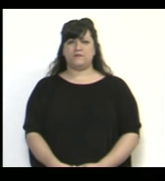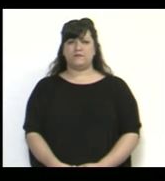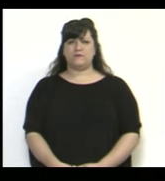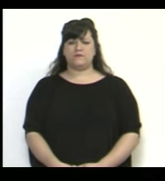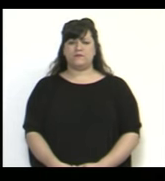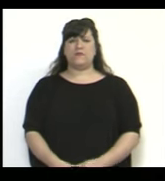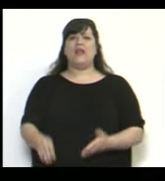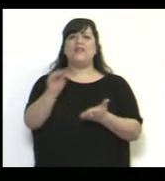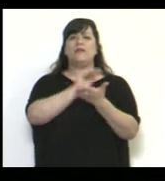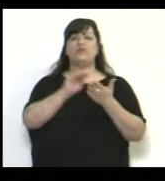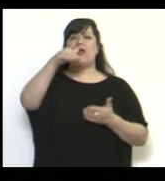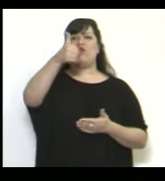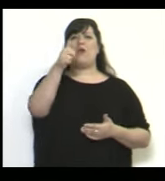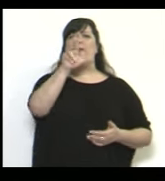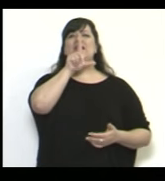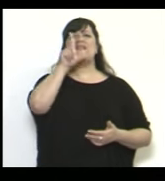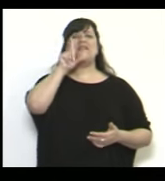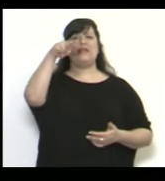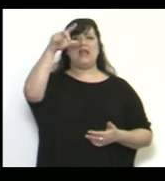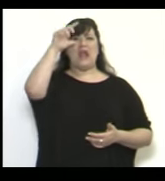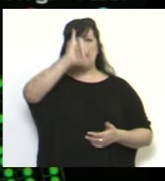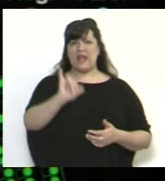Diputado Martínez Campos, no tengo pedido.